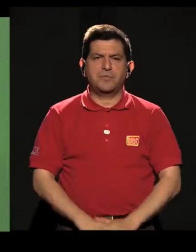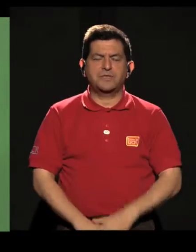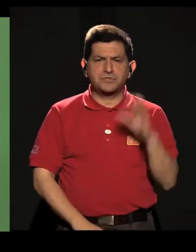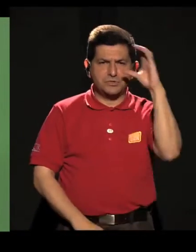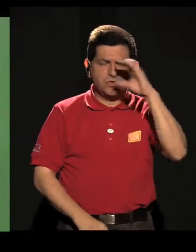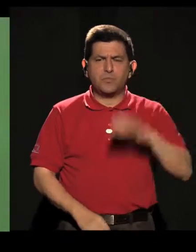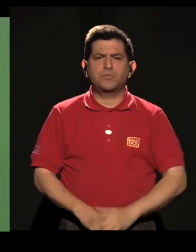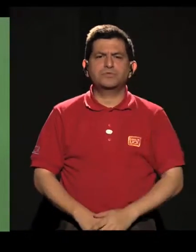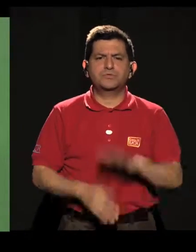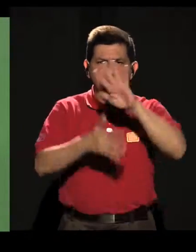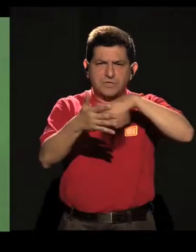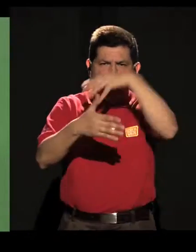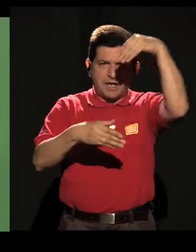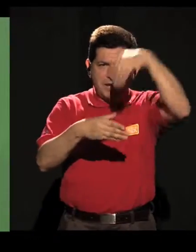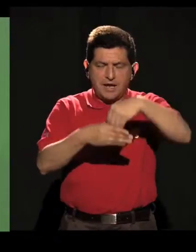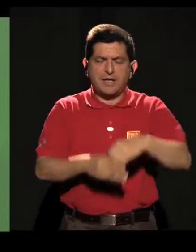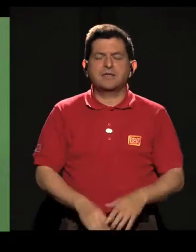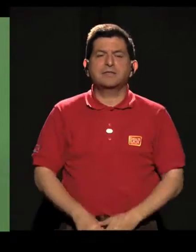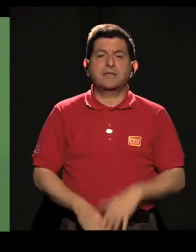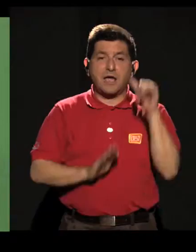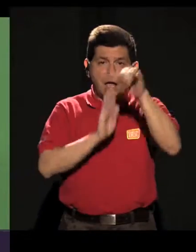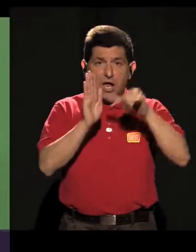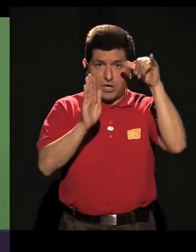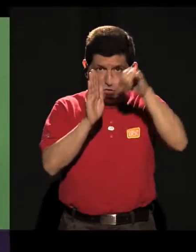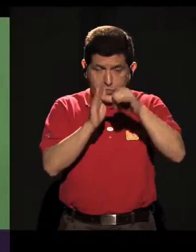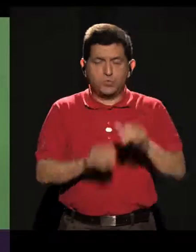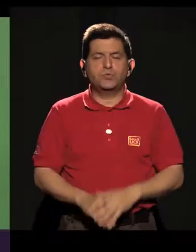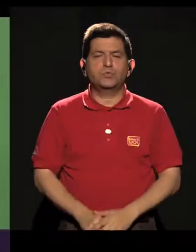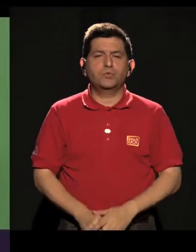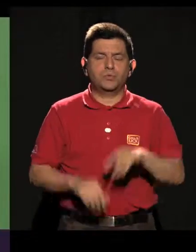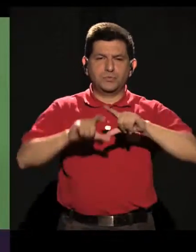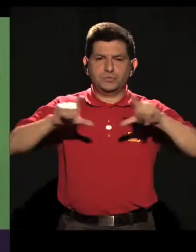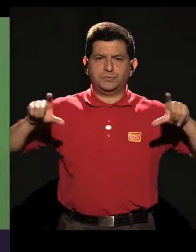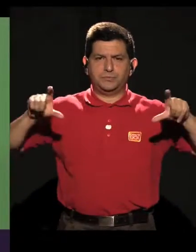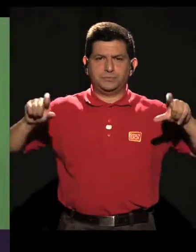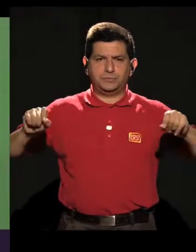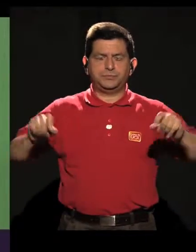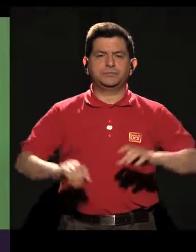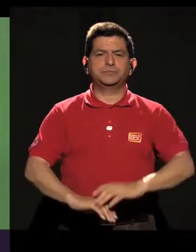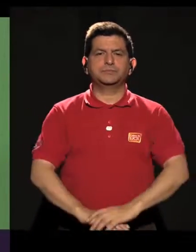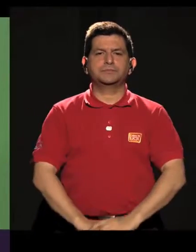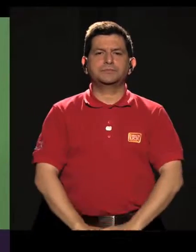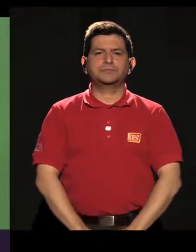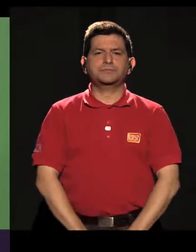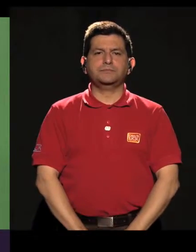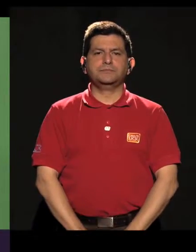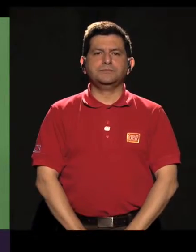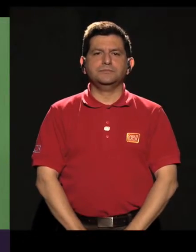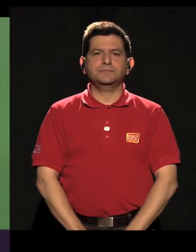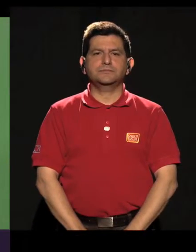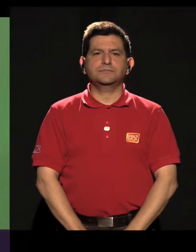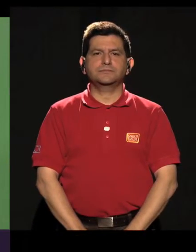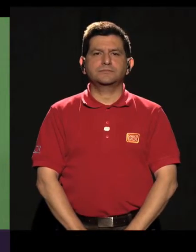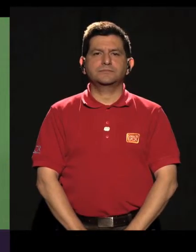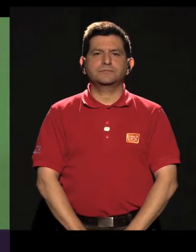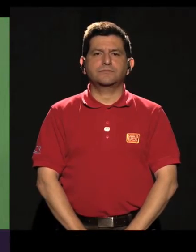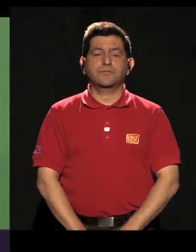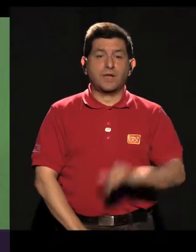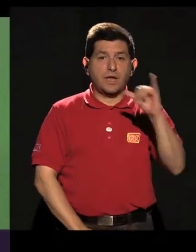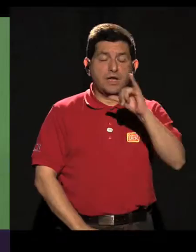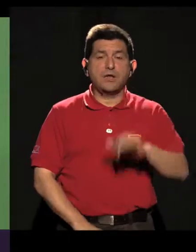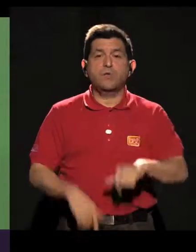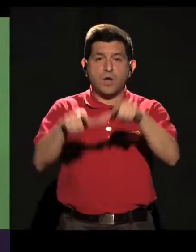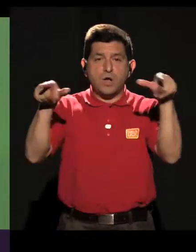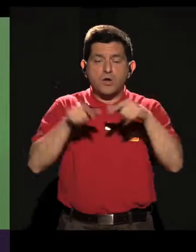actividades, puede buscar nuestra agenda inclusiva en el canal de YouTube www.youtube.com barra inclinada Nexos TV